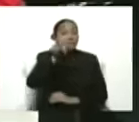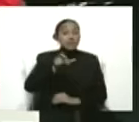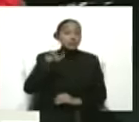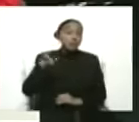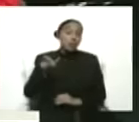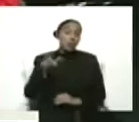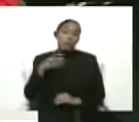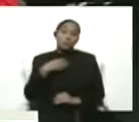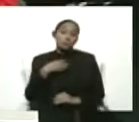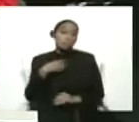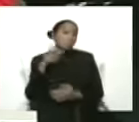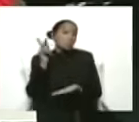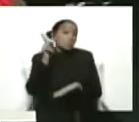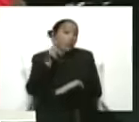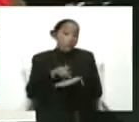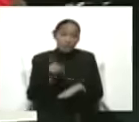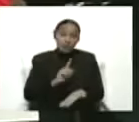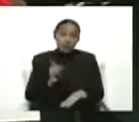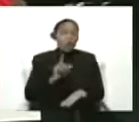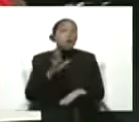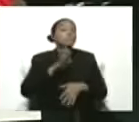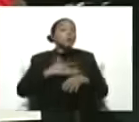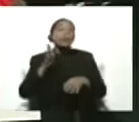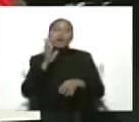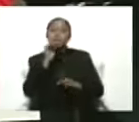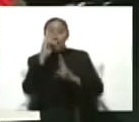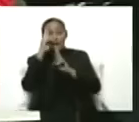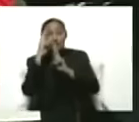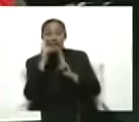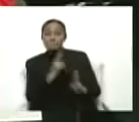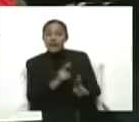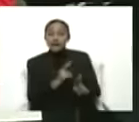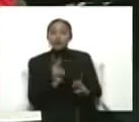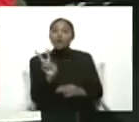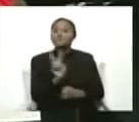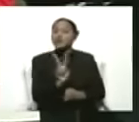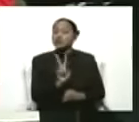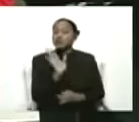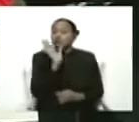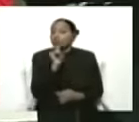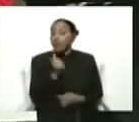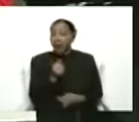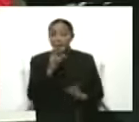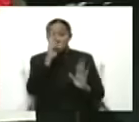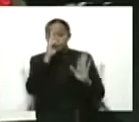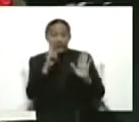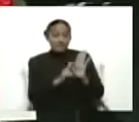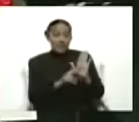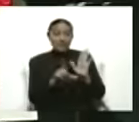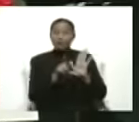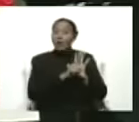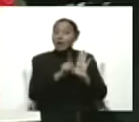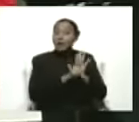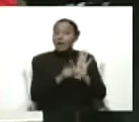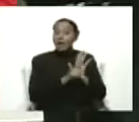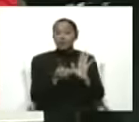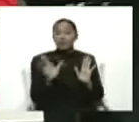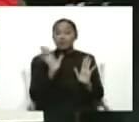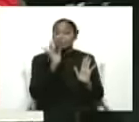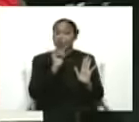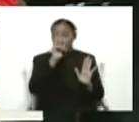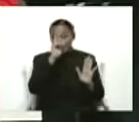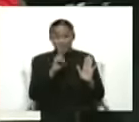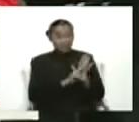obvio, no respetan a nuestro país, no respetan nuestras leyes, no respetan nuestra